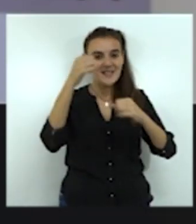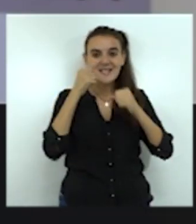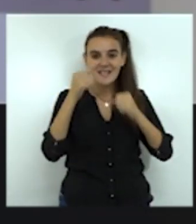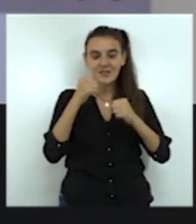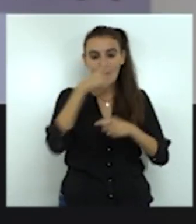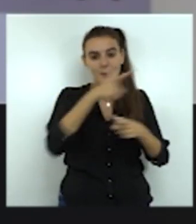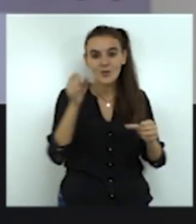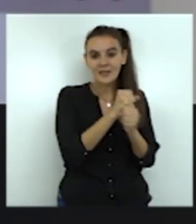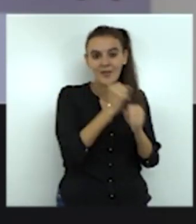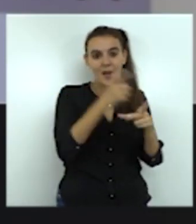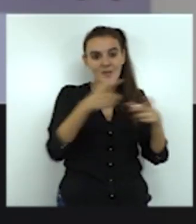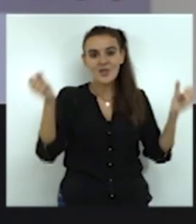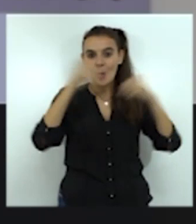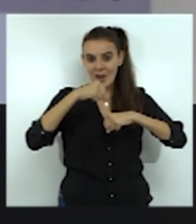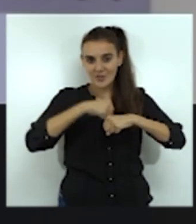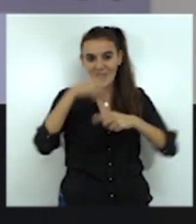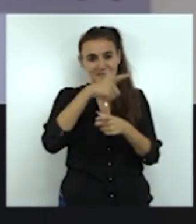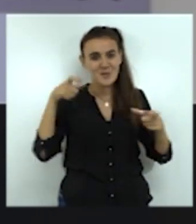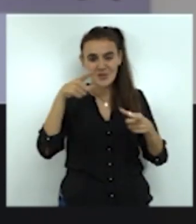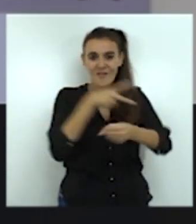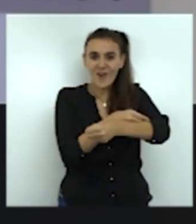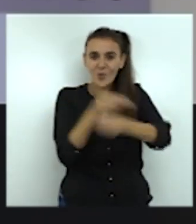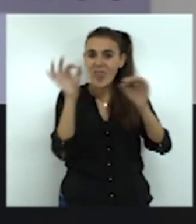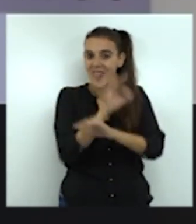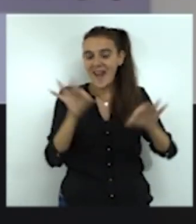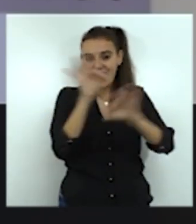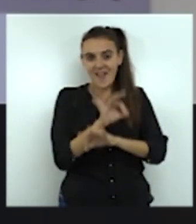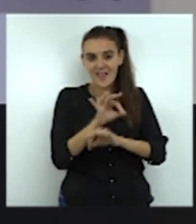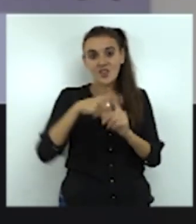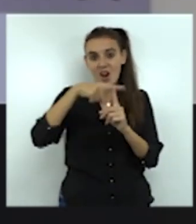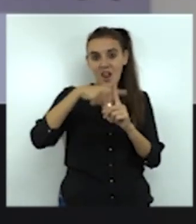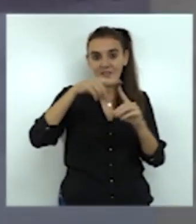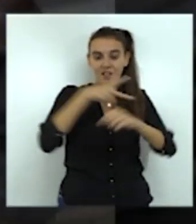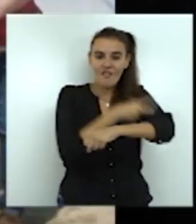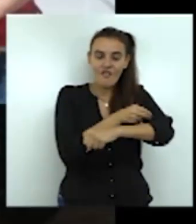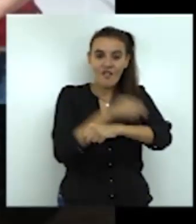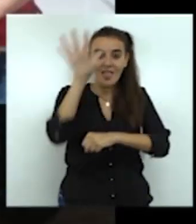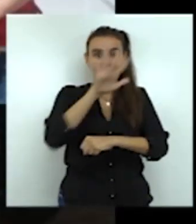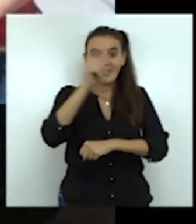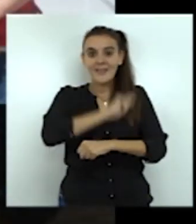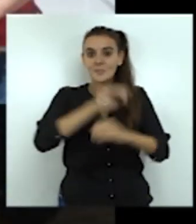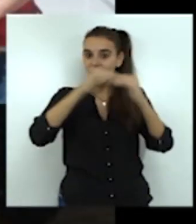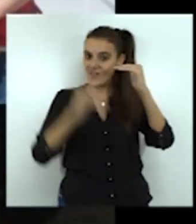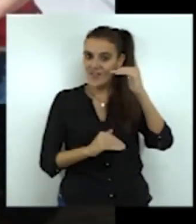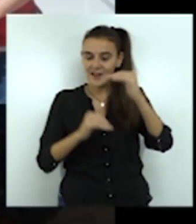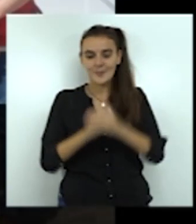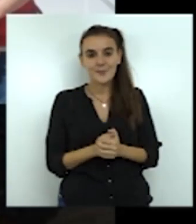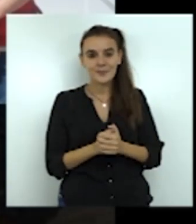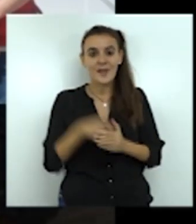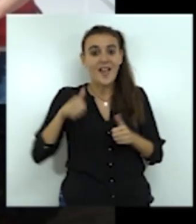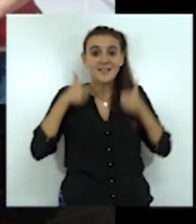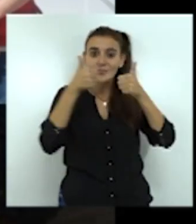mayores, esa gente es que no se vacuna. Entonces tenemos las tasas de vacunación más bajas de toda España. Esta iniciativa surge de la